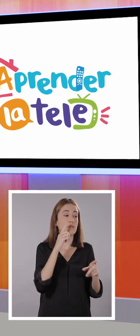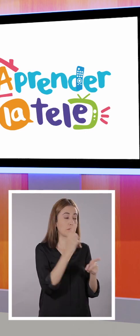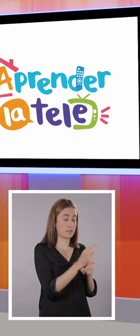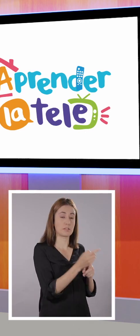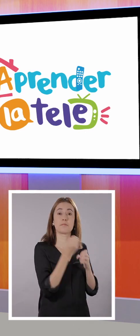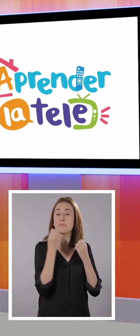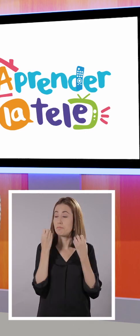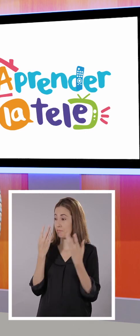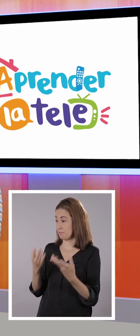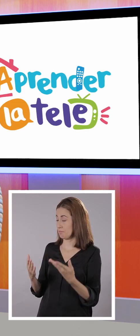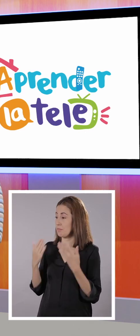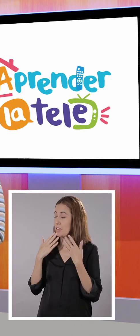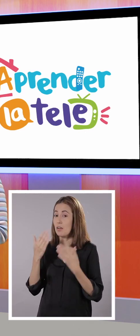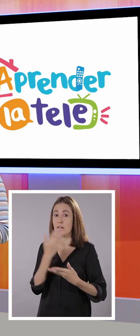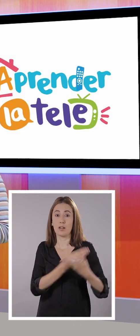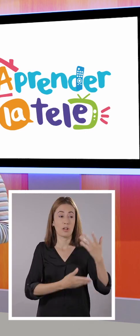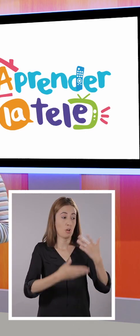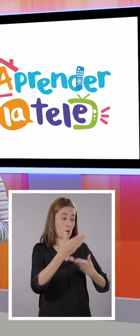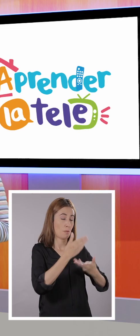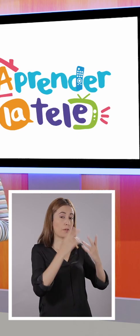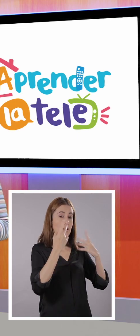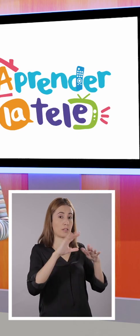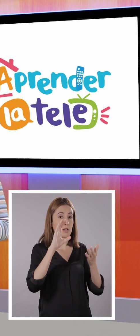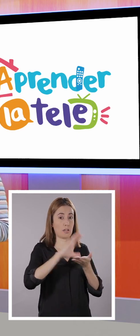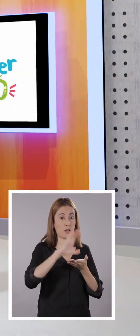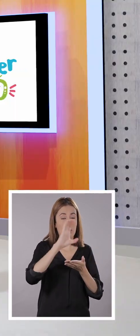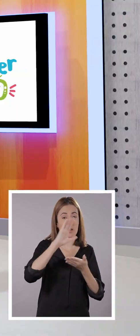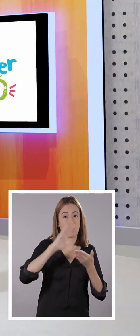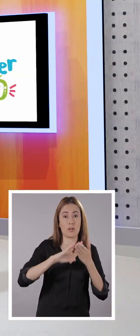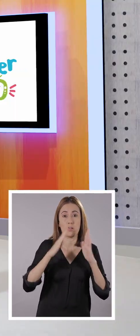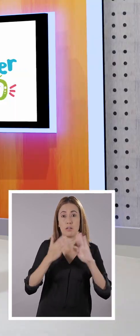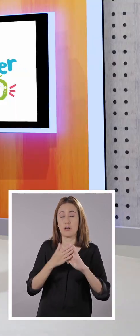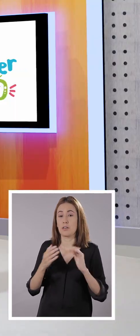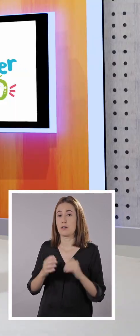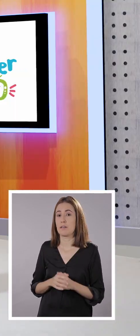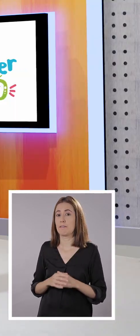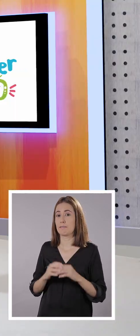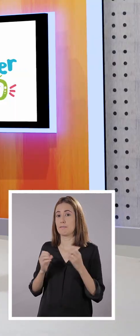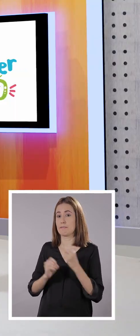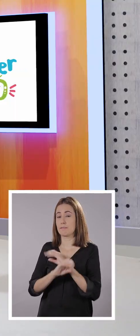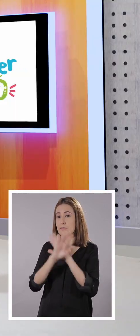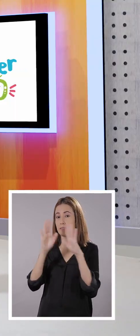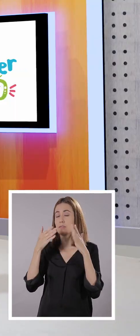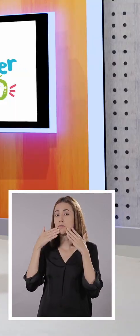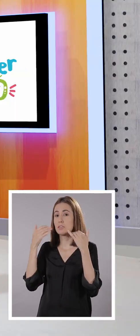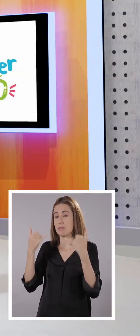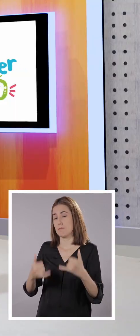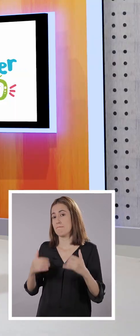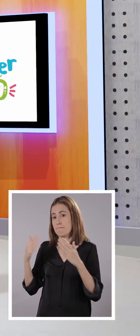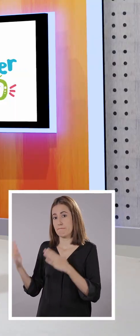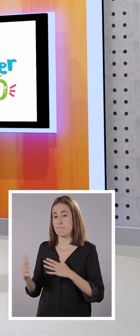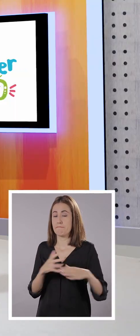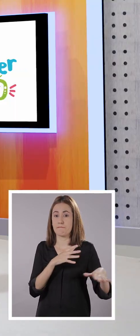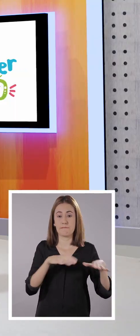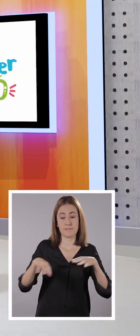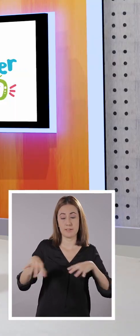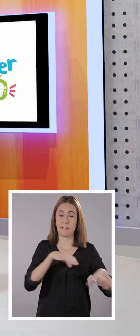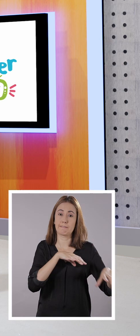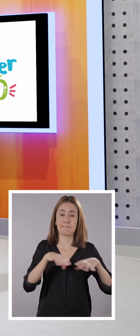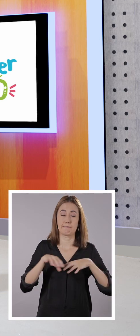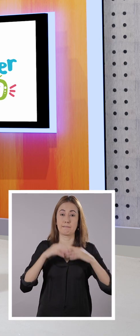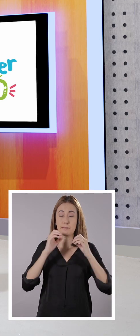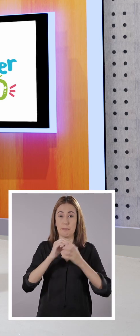genial! Y así colaboraban con el colegio. Exactamente. Y supongo que también con la comunidad. Claro que sí. Y había muchas otras